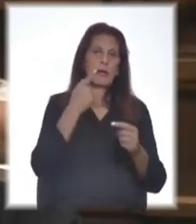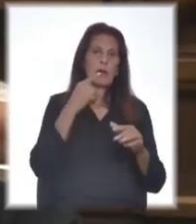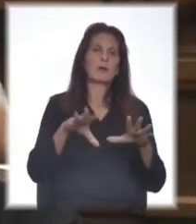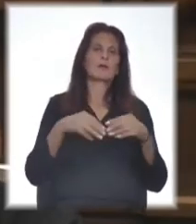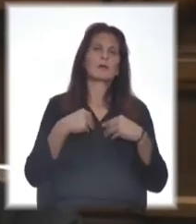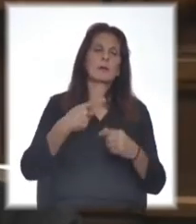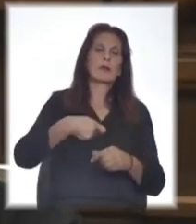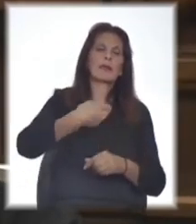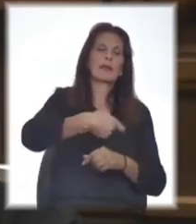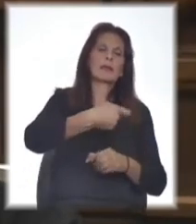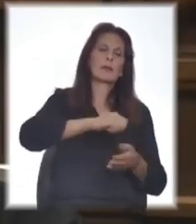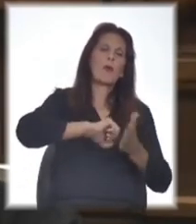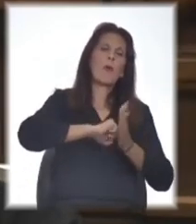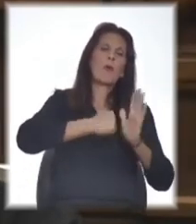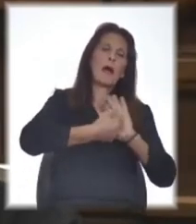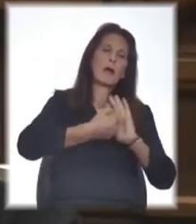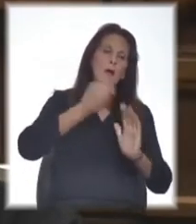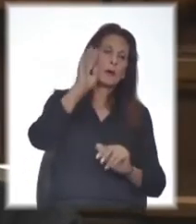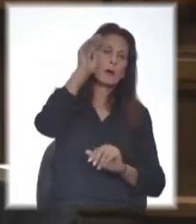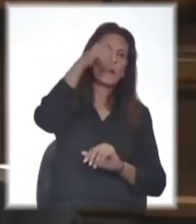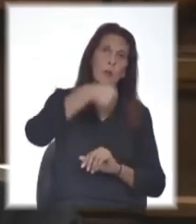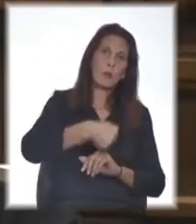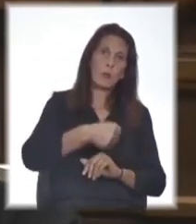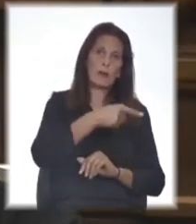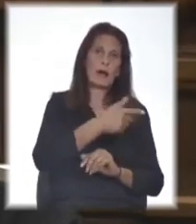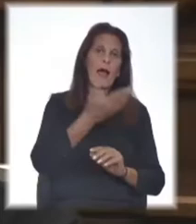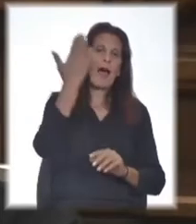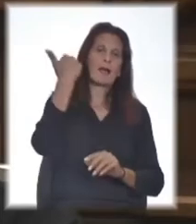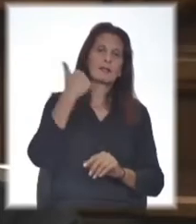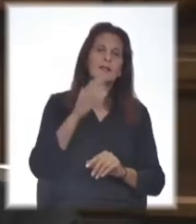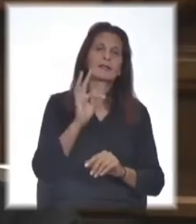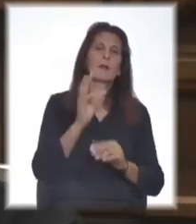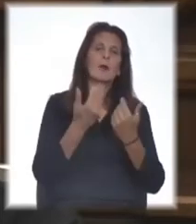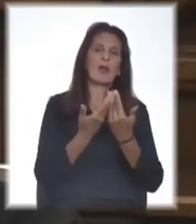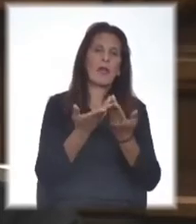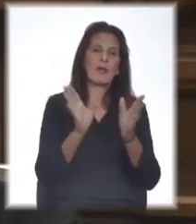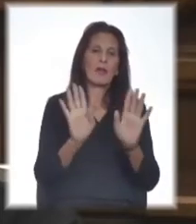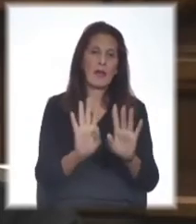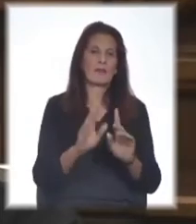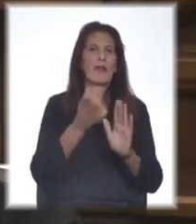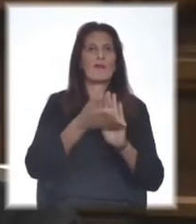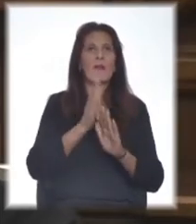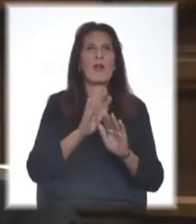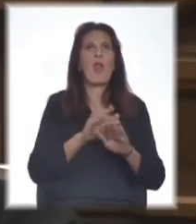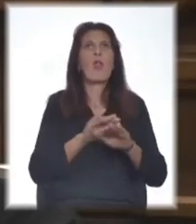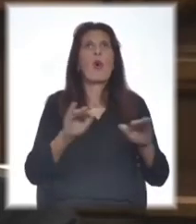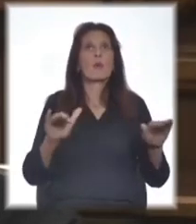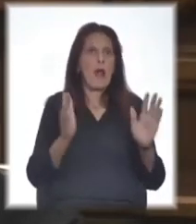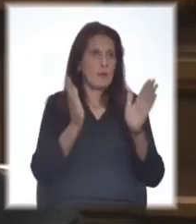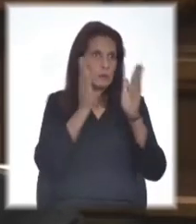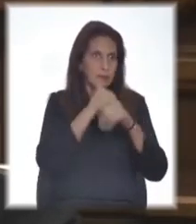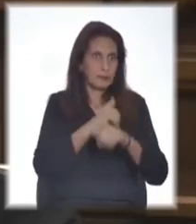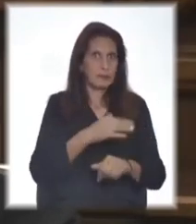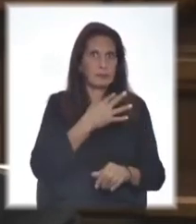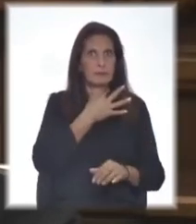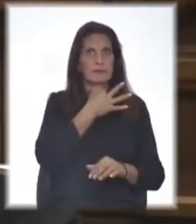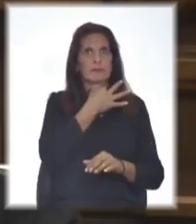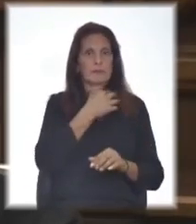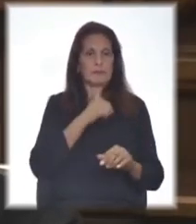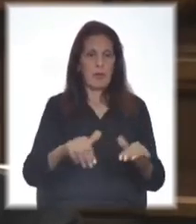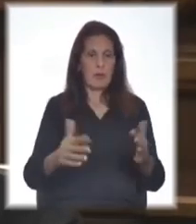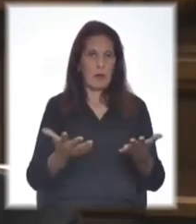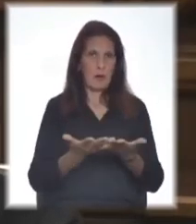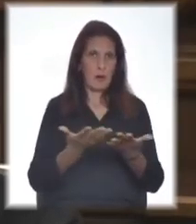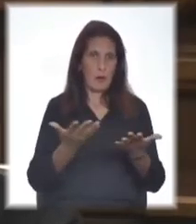créditos con el Banco República en el supuesto de que antes de la temporada la situación se iba a normalizar. No fue así y se encuentran en una situación